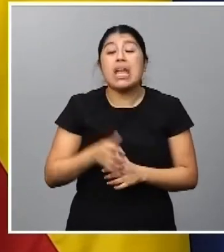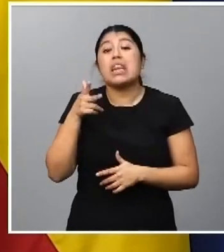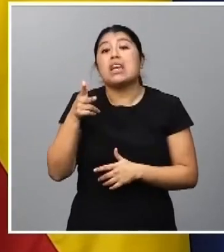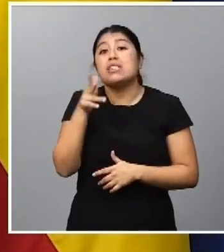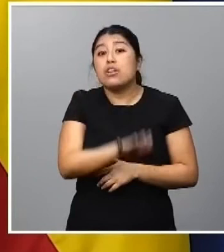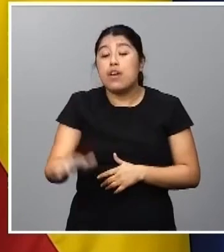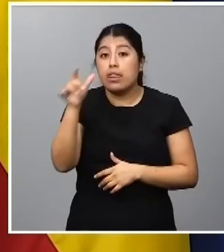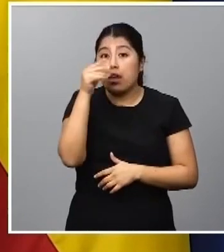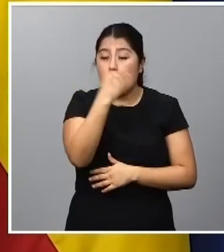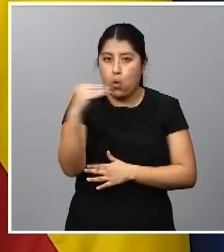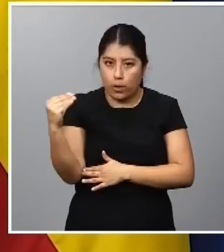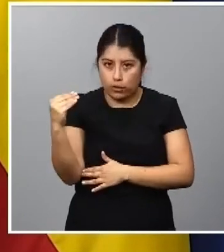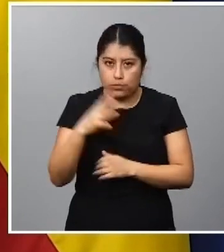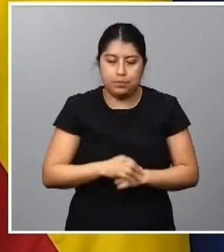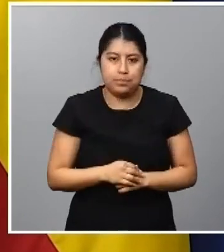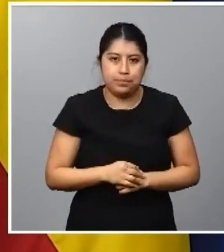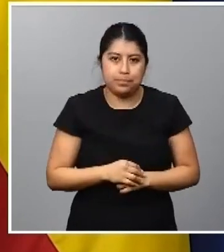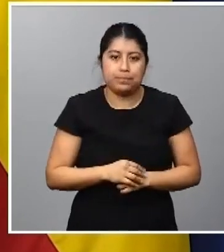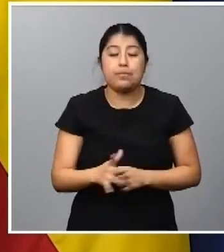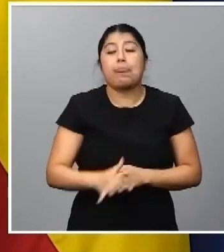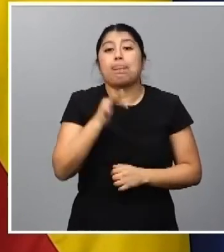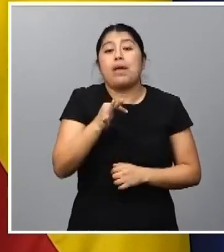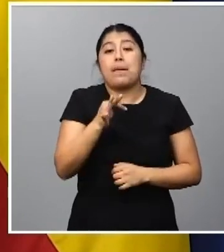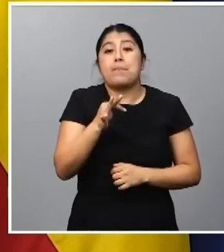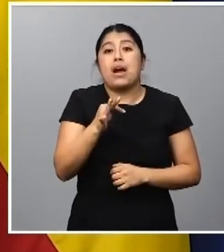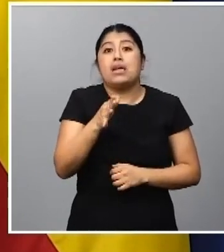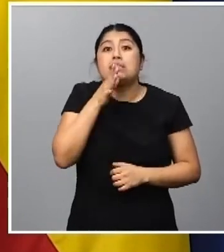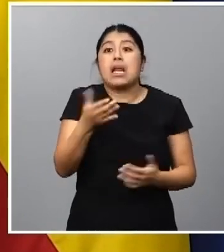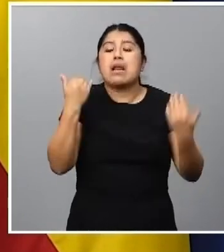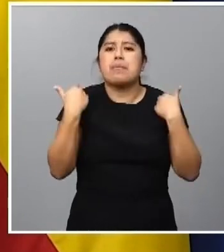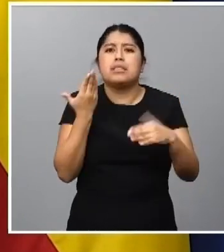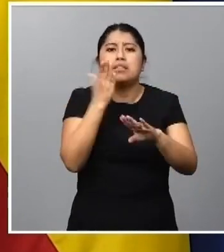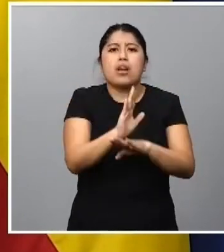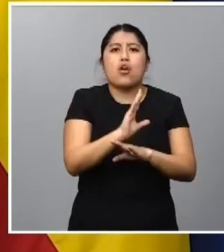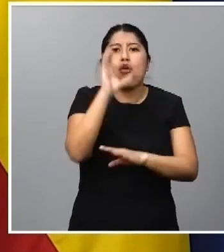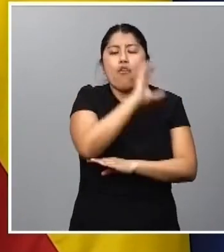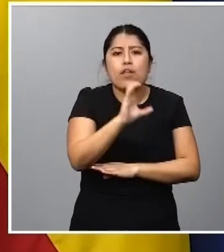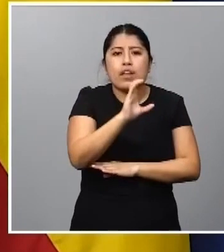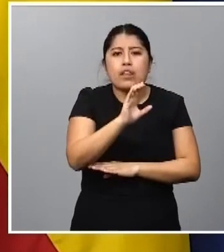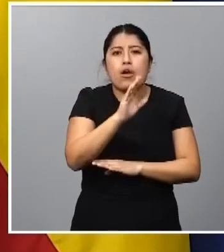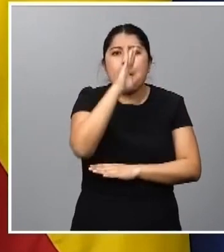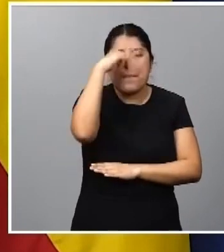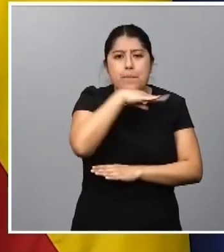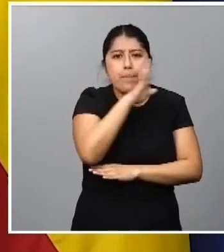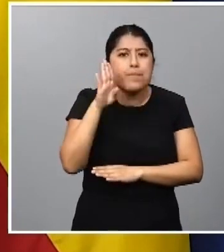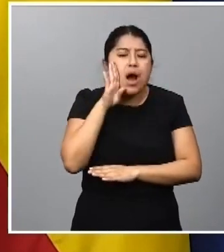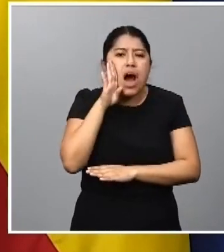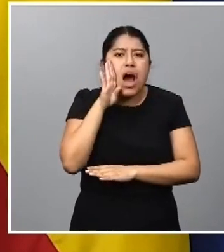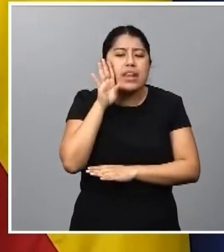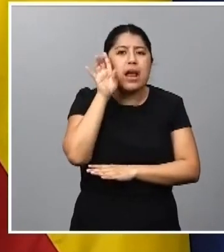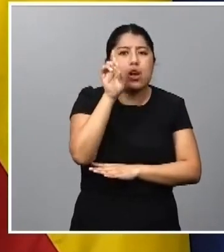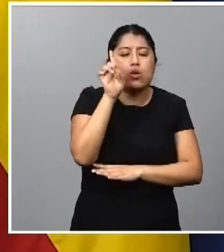infancia y de la juventud, además de la representación de las confederaciones de asociaciones de madres y padres de alumnos